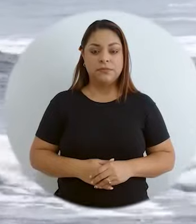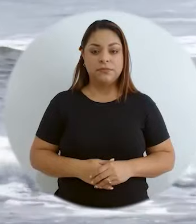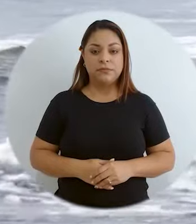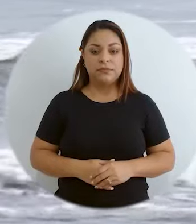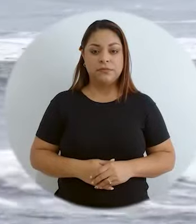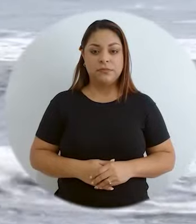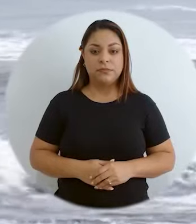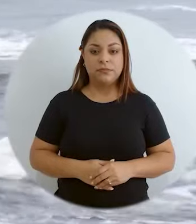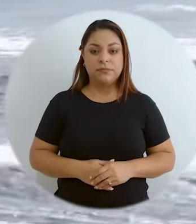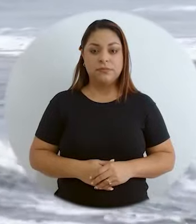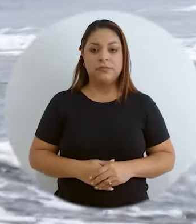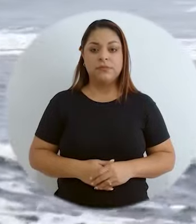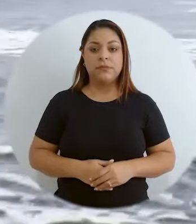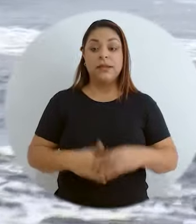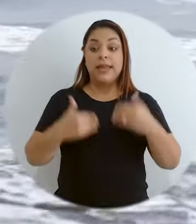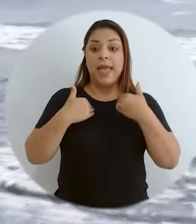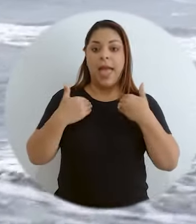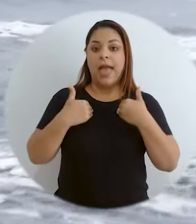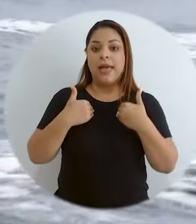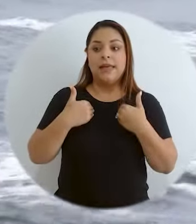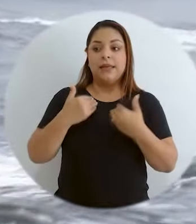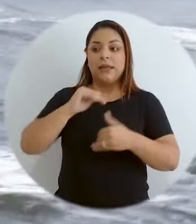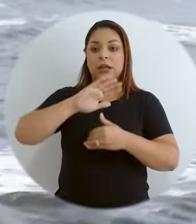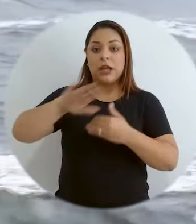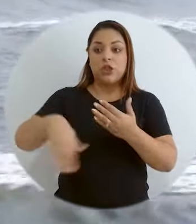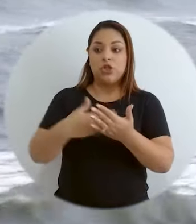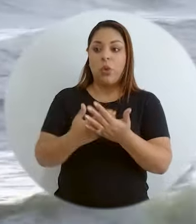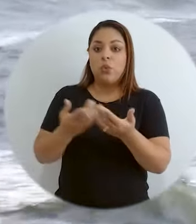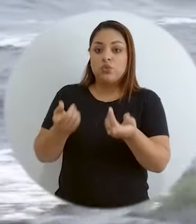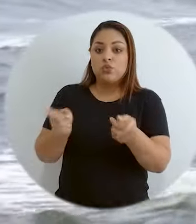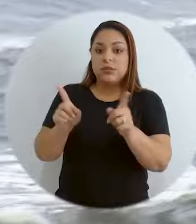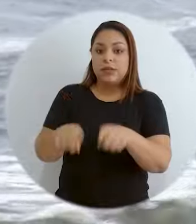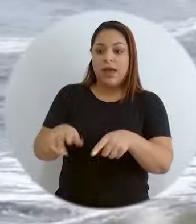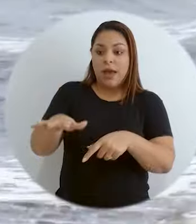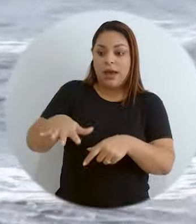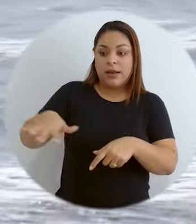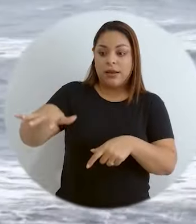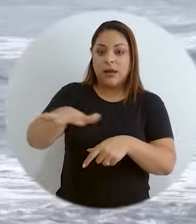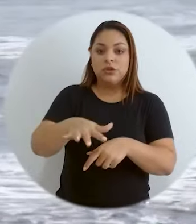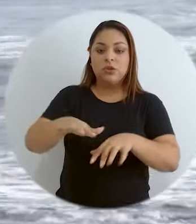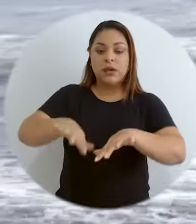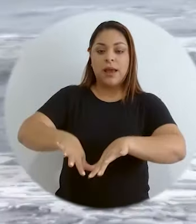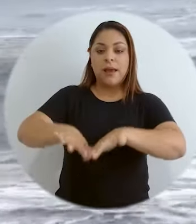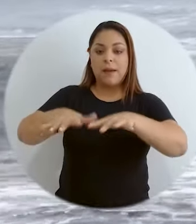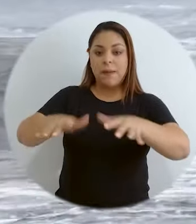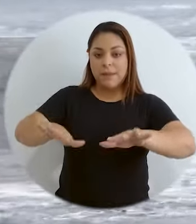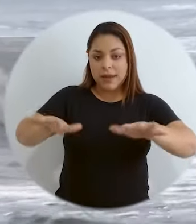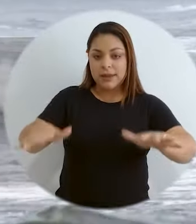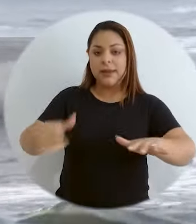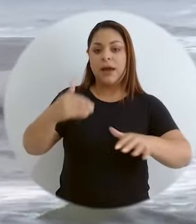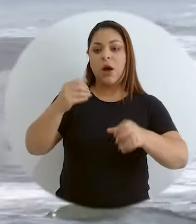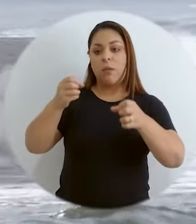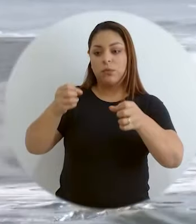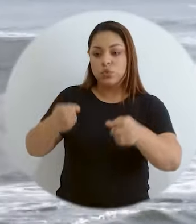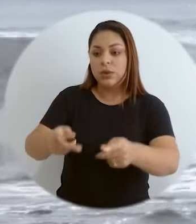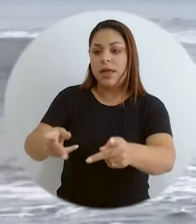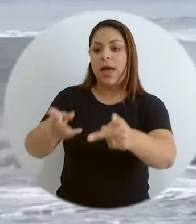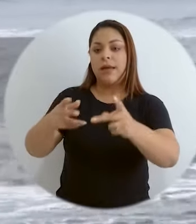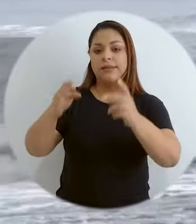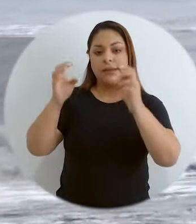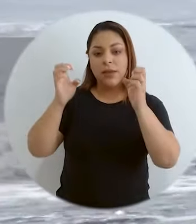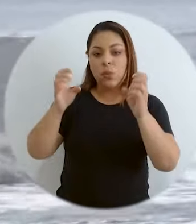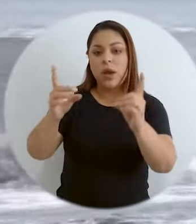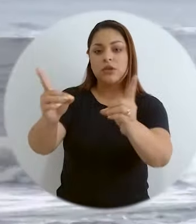ocasionan que todo esto ocurra desde la parte de la zona marino-costera, es decir, el empobrecimiento, la falta de oportunidades, la falta de